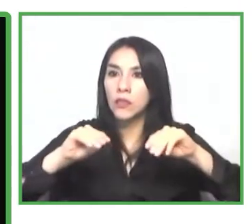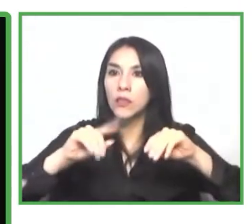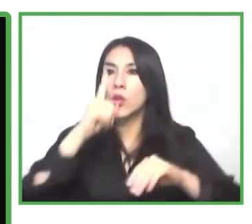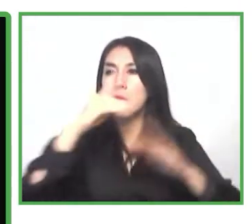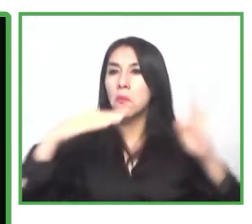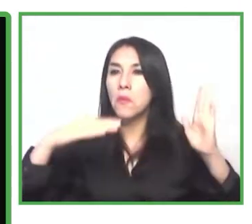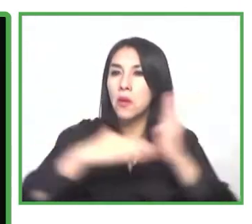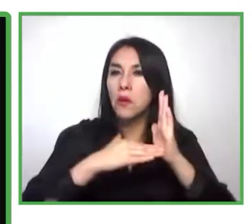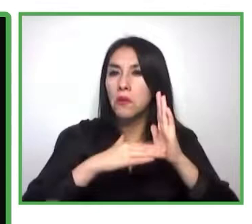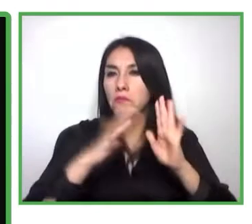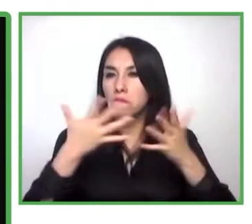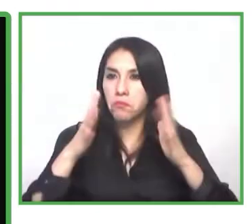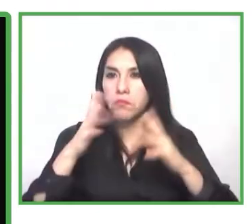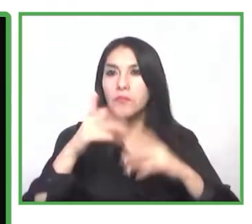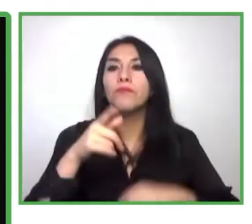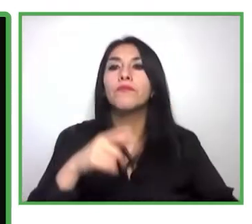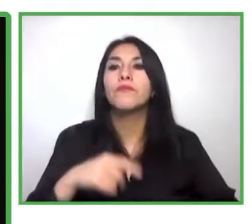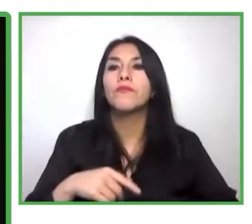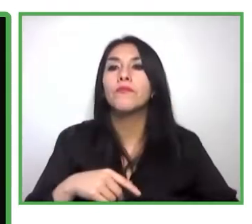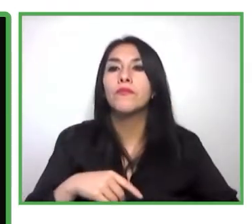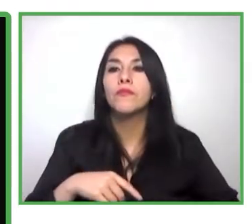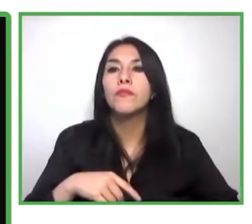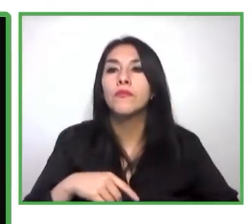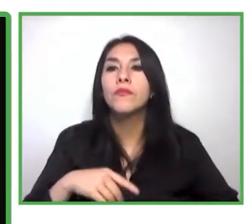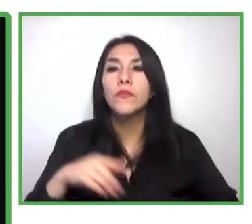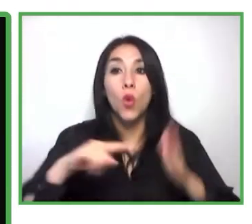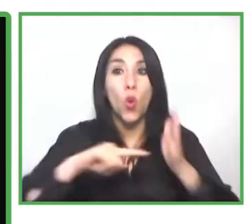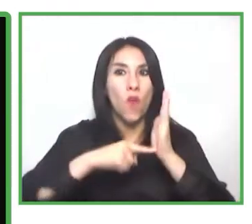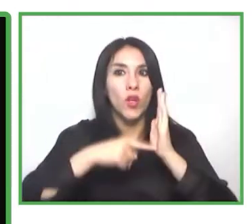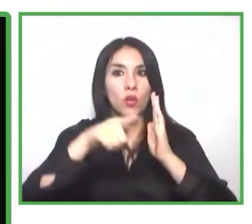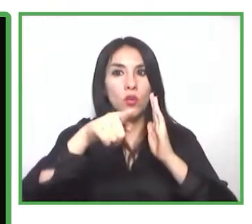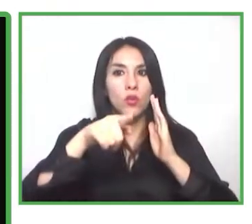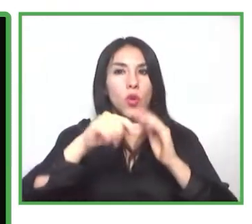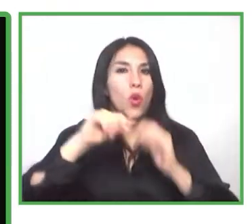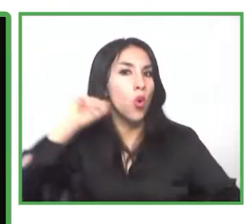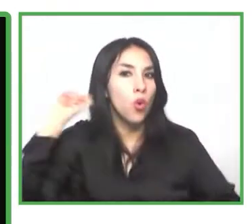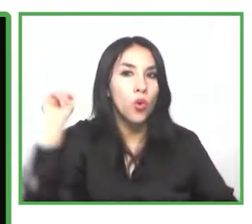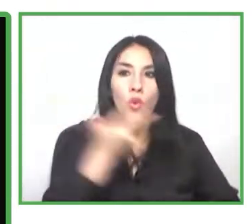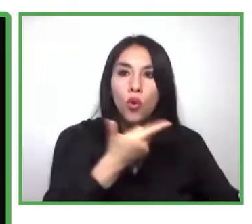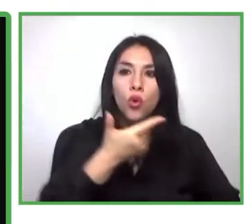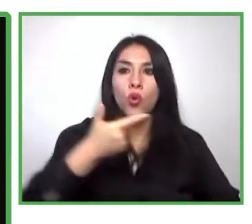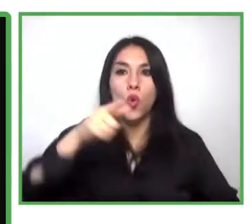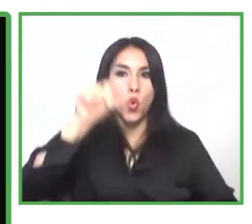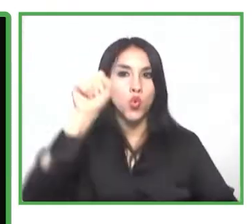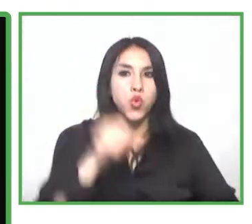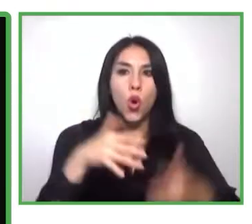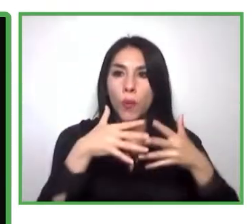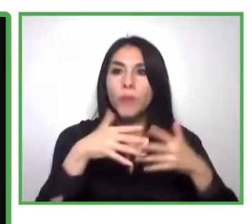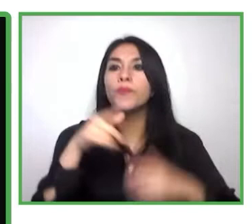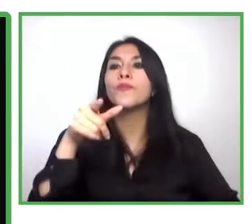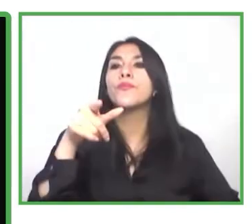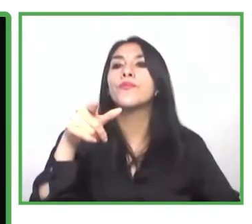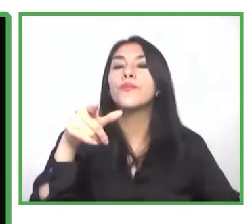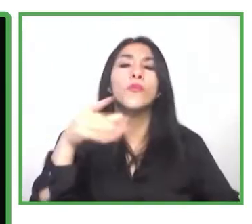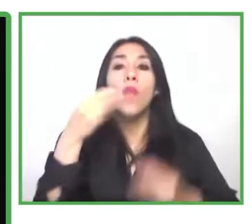personas de toda América Latina, con el objetivo de, en un corto periodo de tiempo, dar habilidades que son